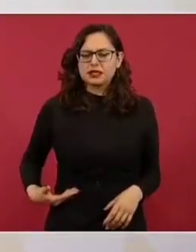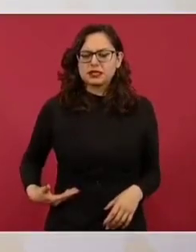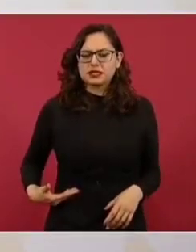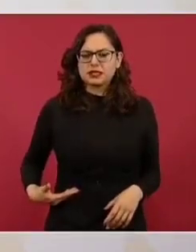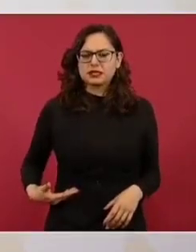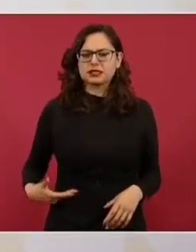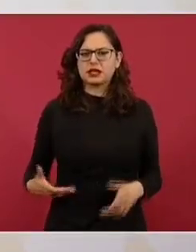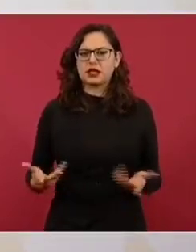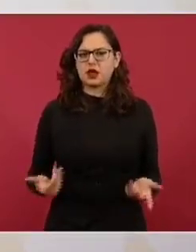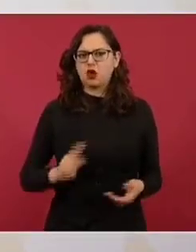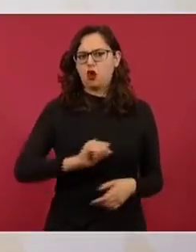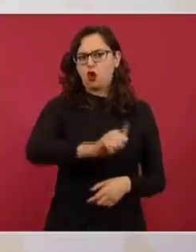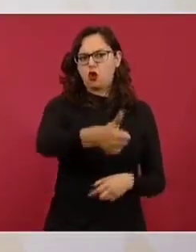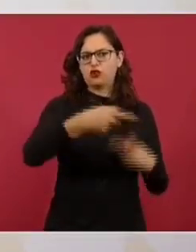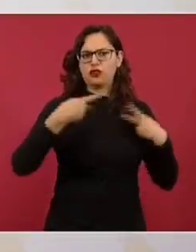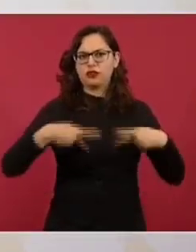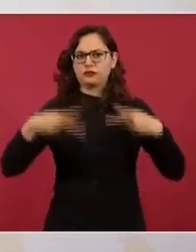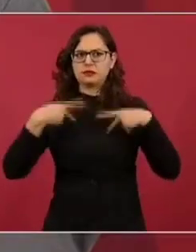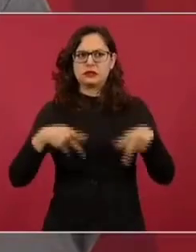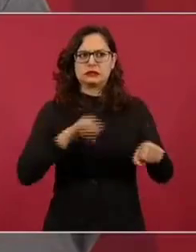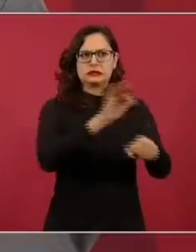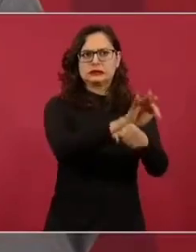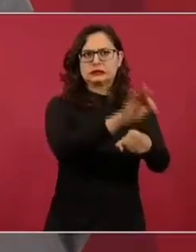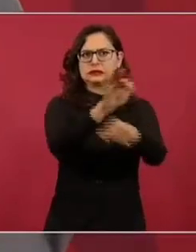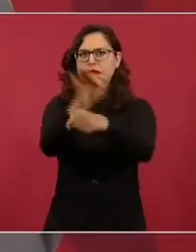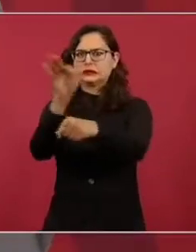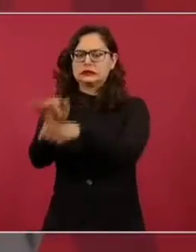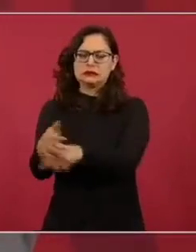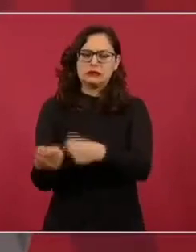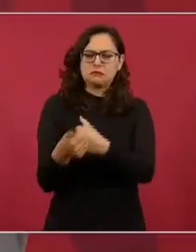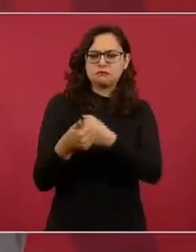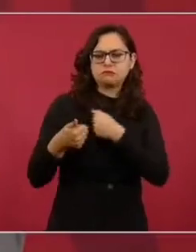¿Por qué tiene que ocultar las cosas?